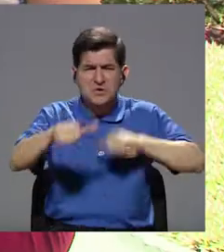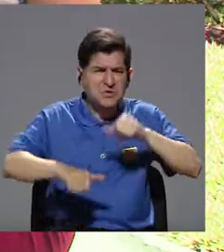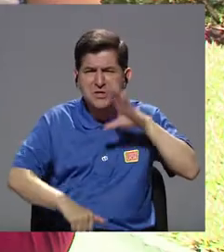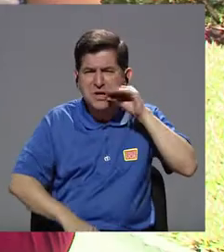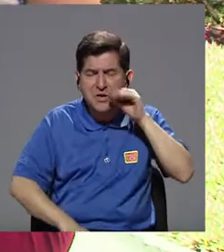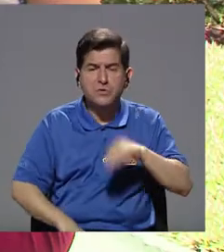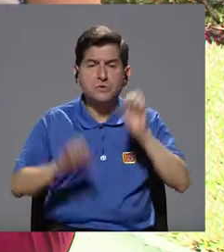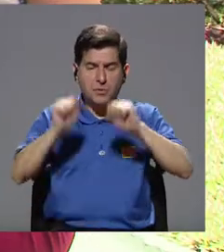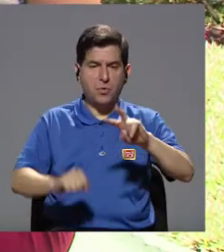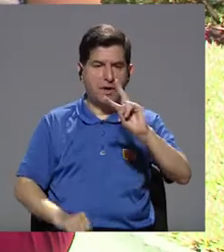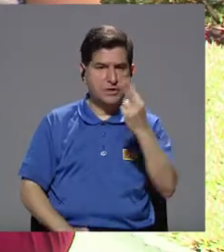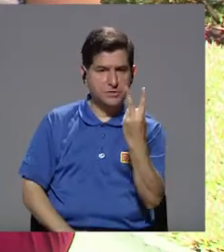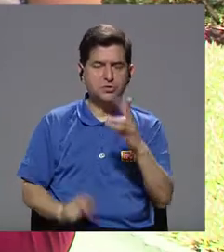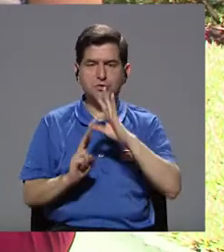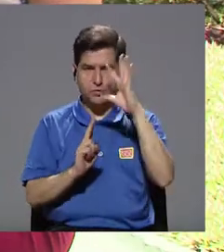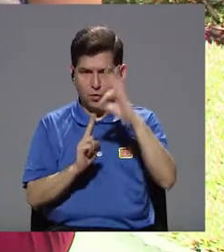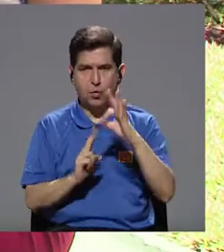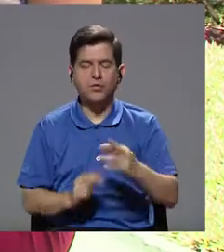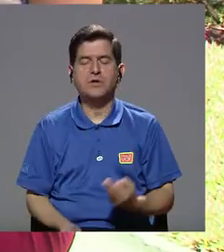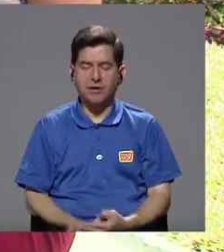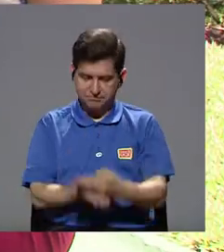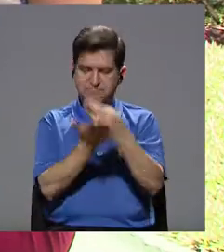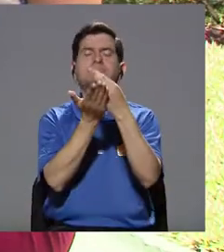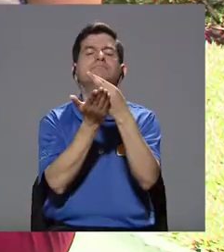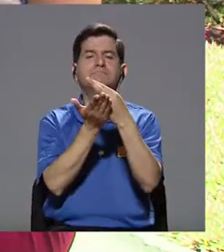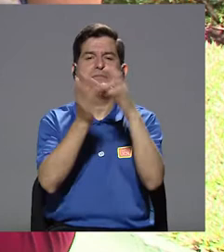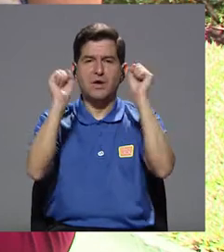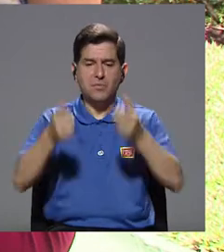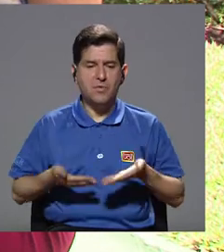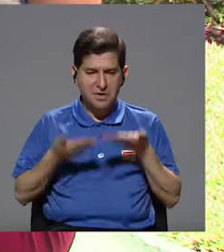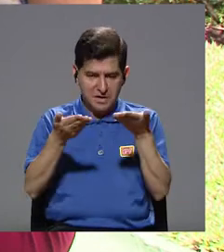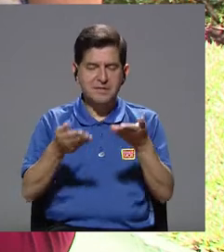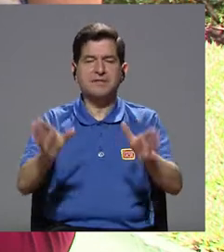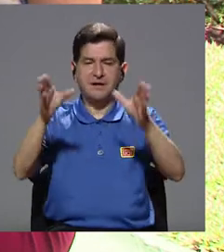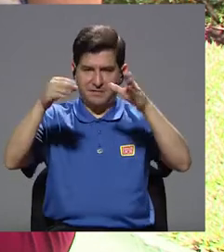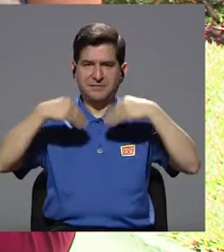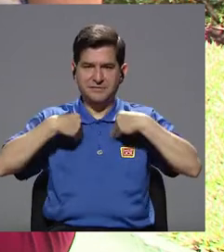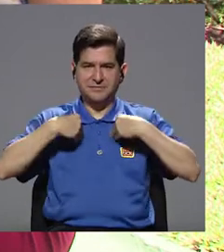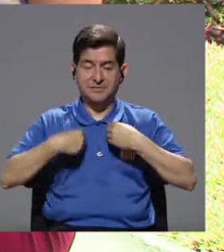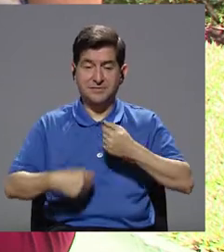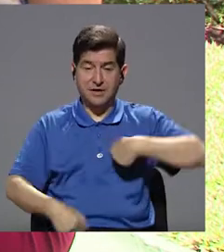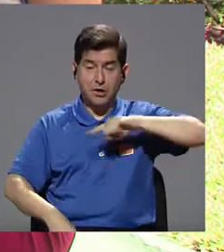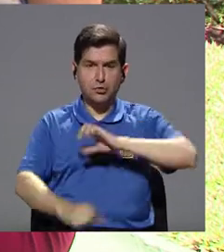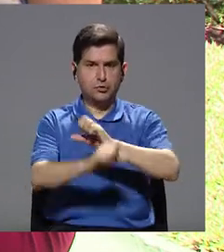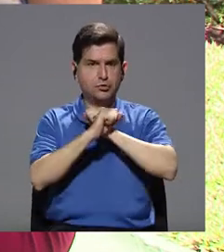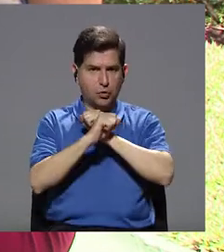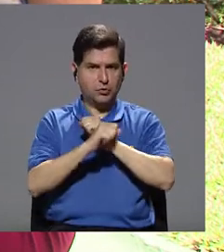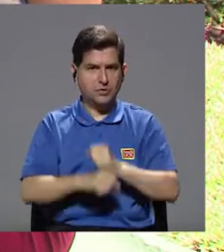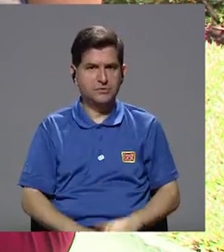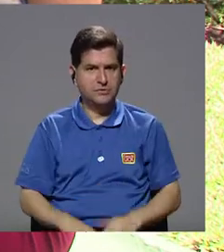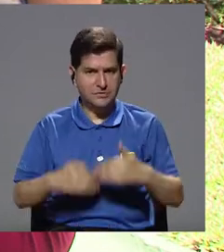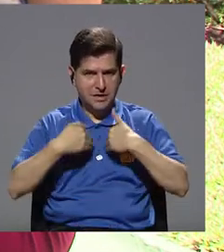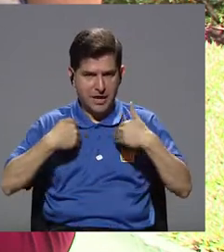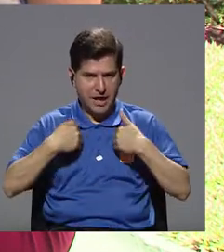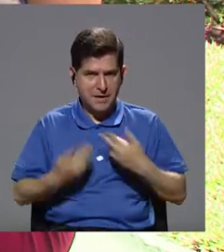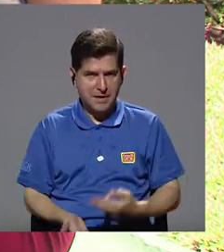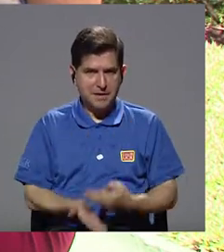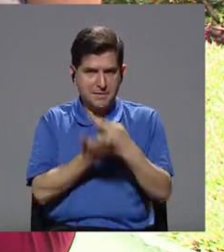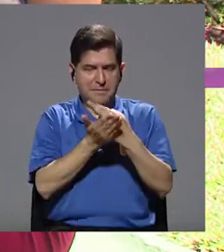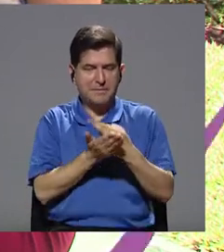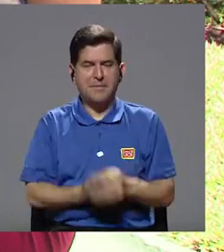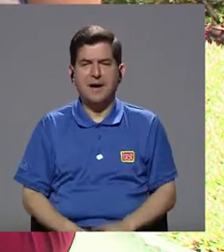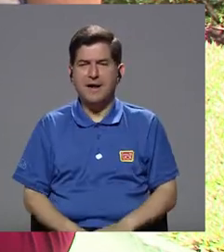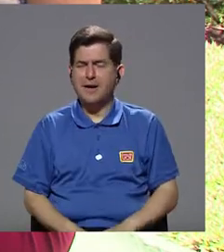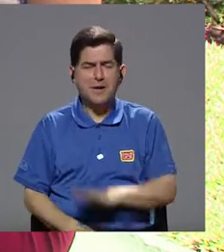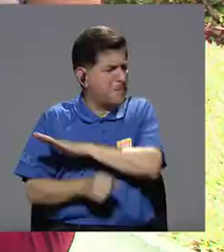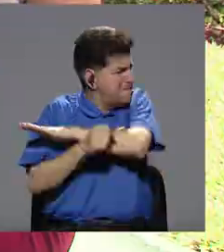campeones, por más todo, pueden tener una segunda oportunidad, se pueden rehabilitar y pueden ser dados en adopción. Y nosotros nos aseguramos de que estos animales